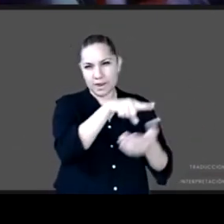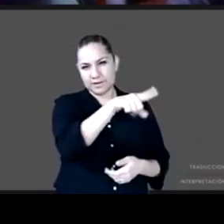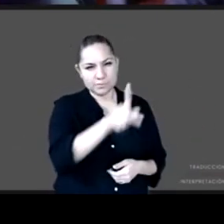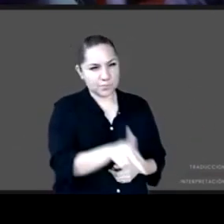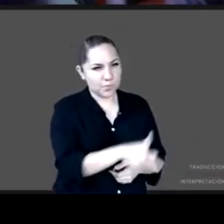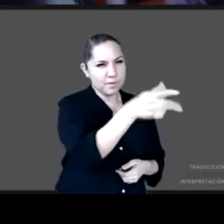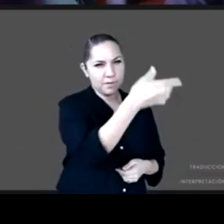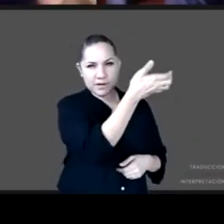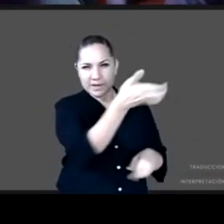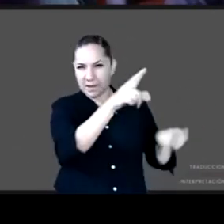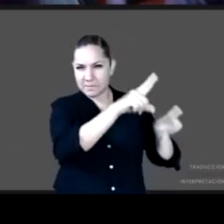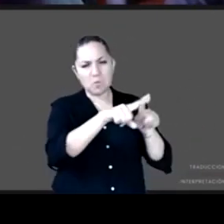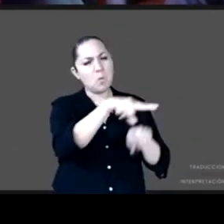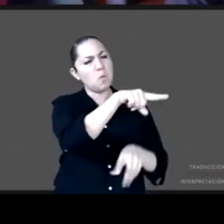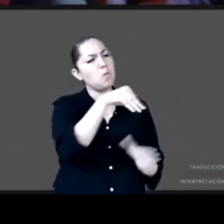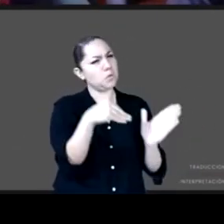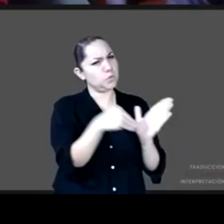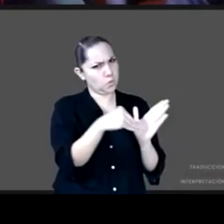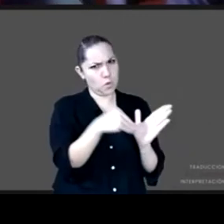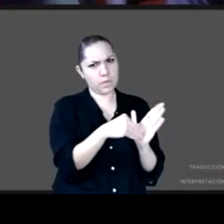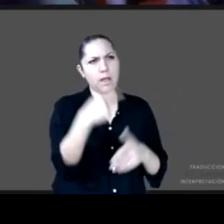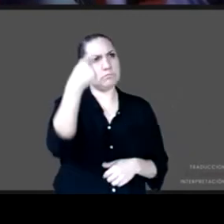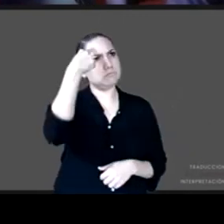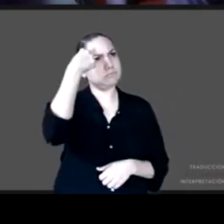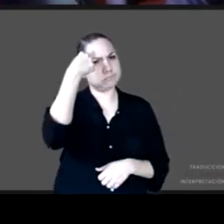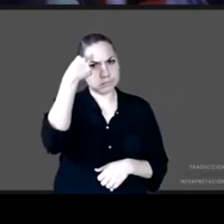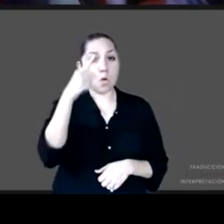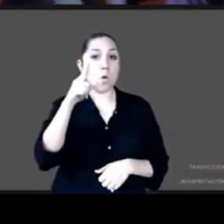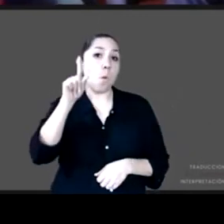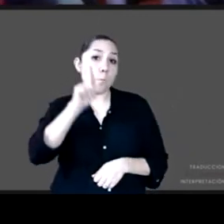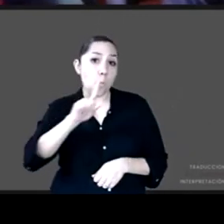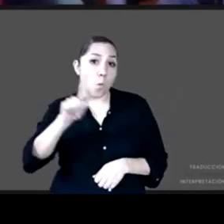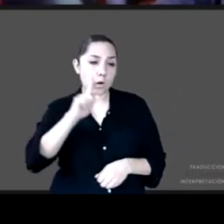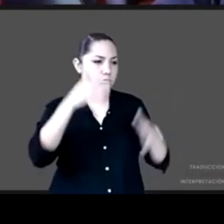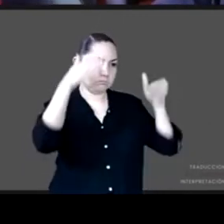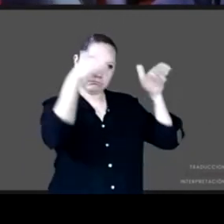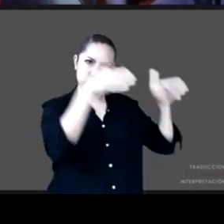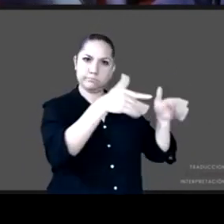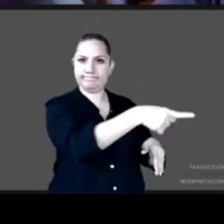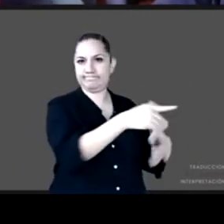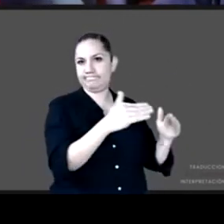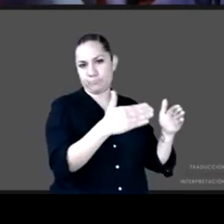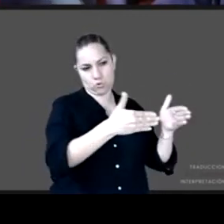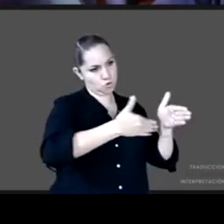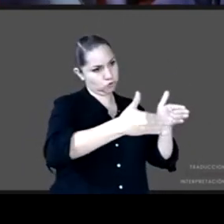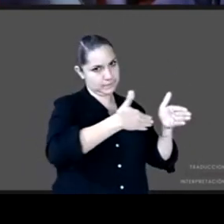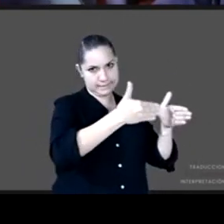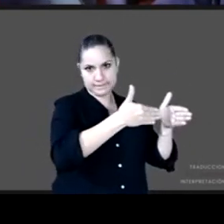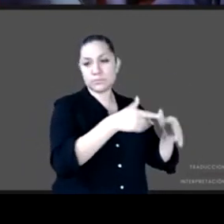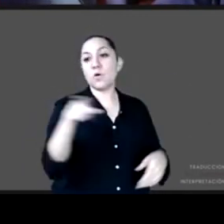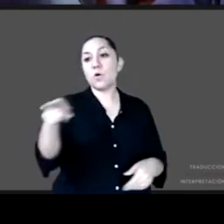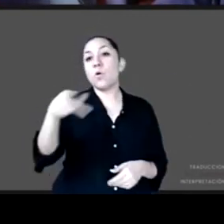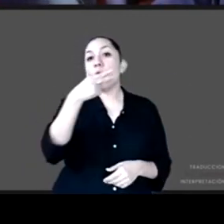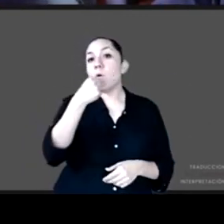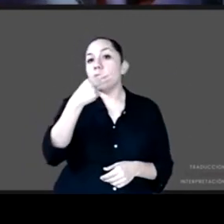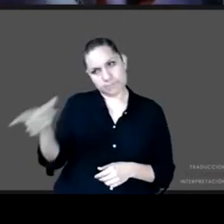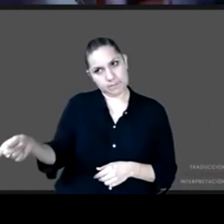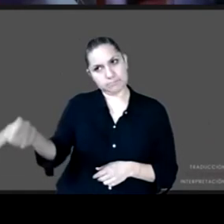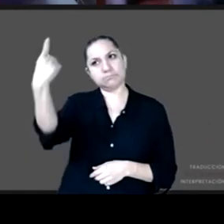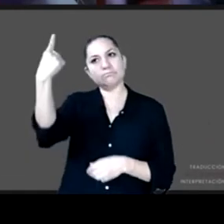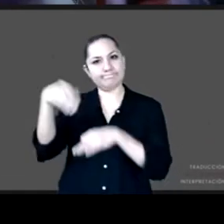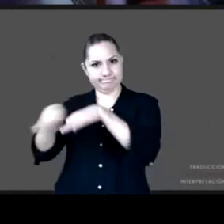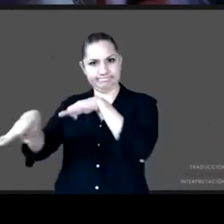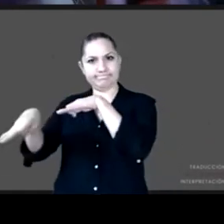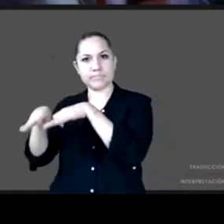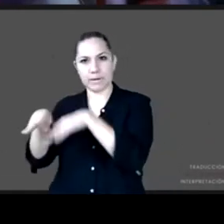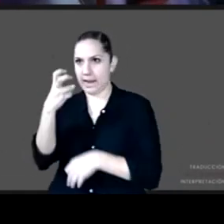de que la mujer se va a la cocina y el hombre se tiene que ir a trabajar. Y, además, que la